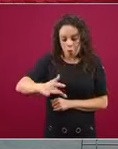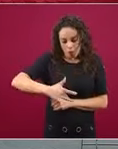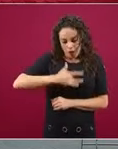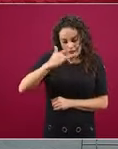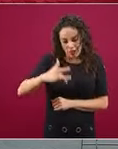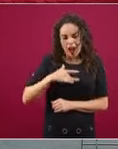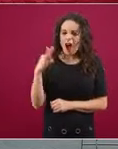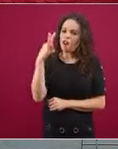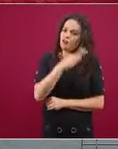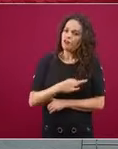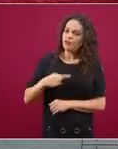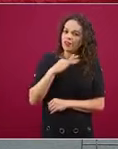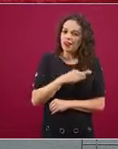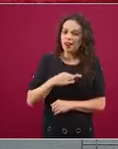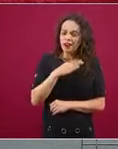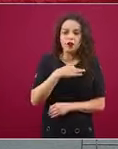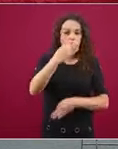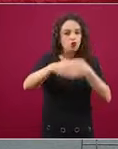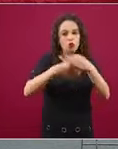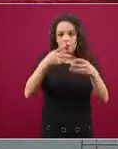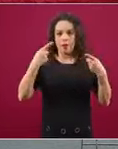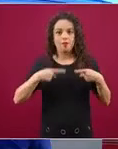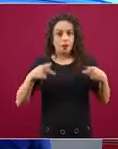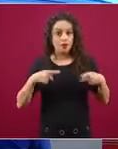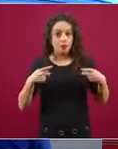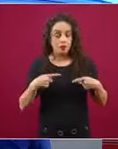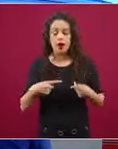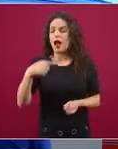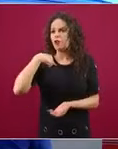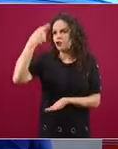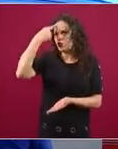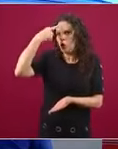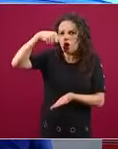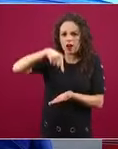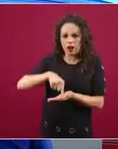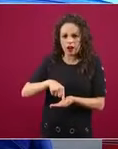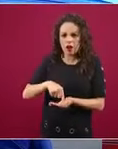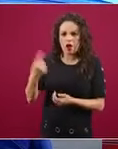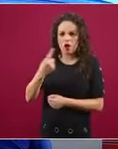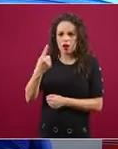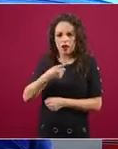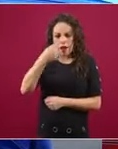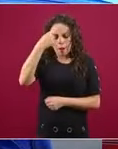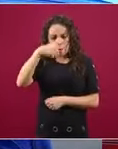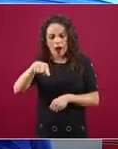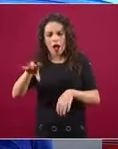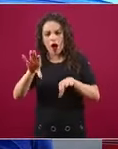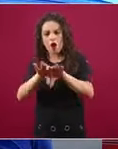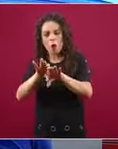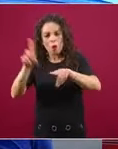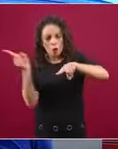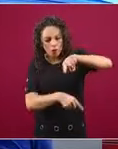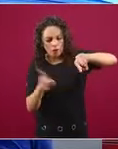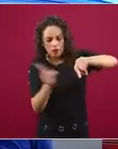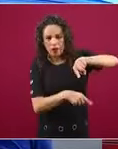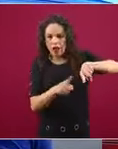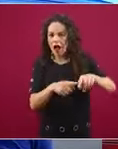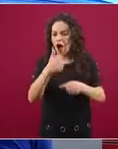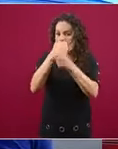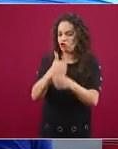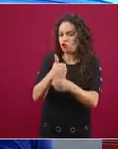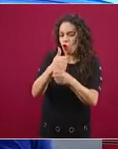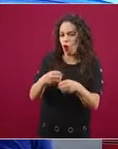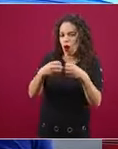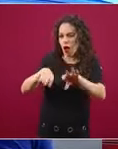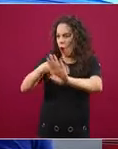decirles que creo firmemente que para acabar con la violencia de las mujeres, que la vamos a seguir atendiendo